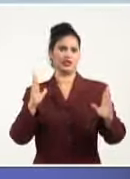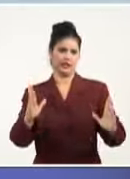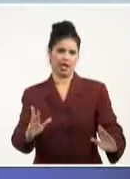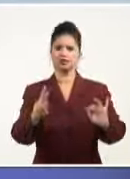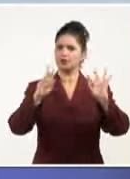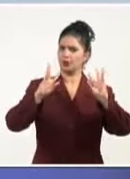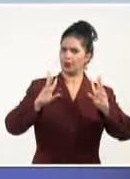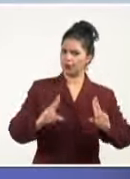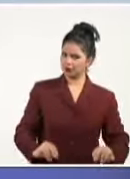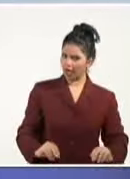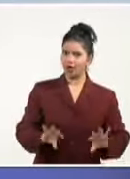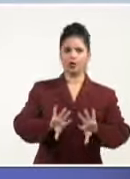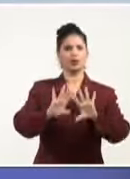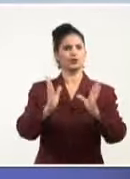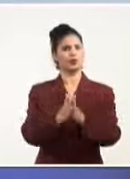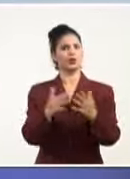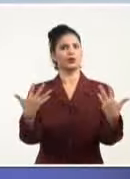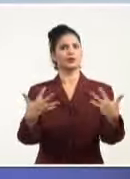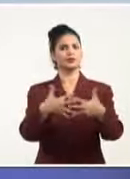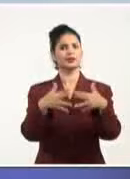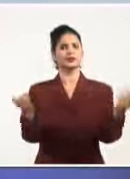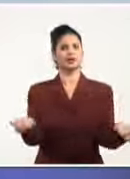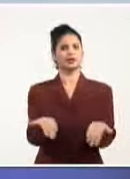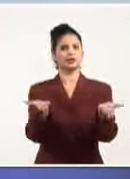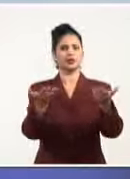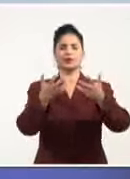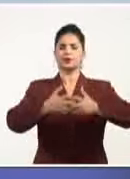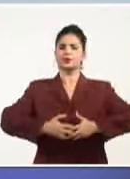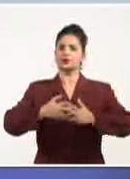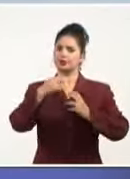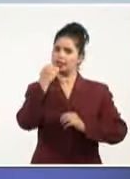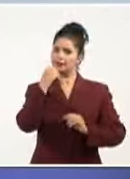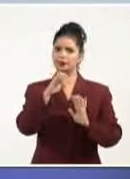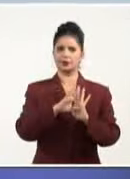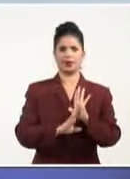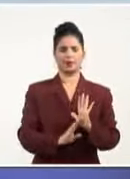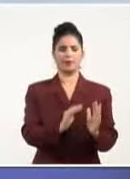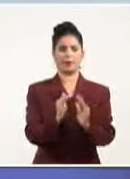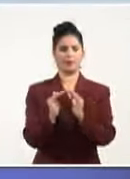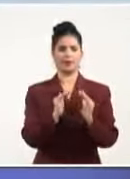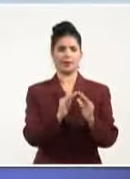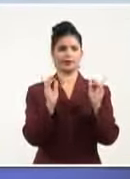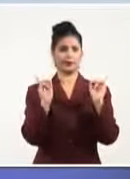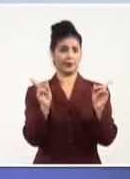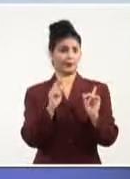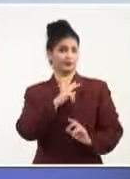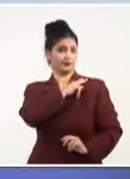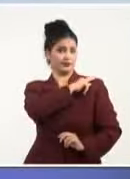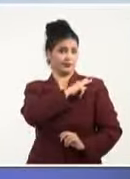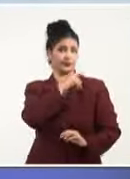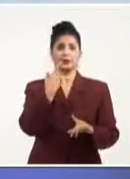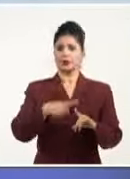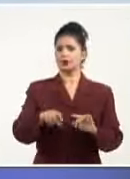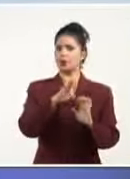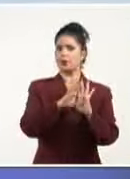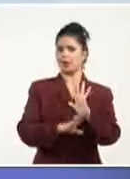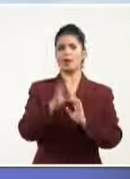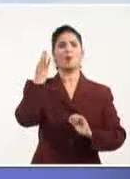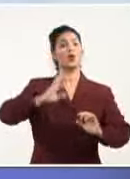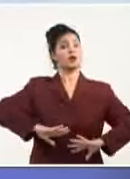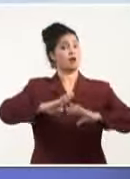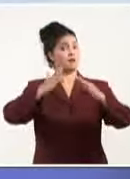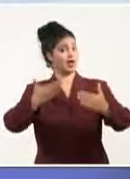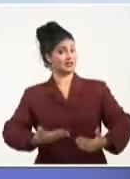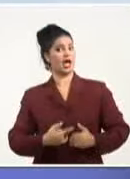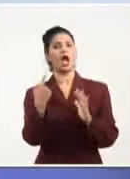la estrategia de desarrollo en el territorio, la producción de alimentos, el programa de la vivienda, la política de cuadros y el programa materno infantil fueron puntos